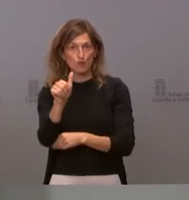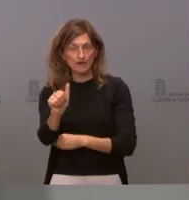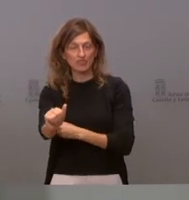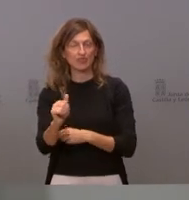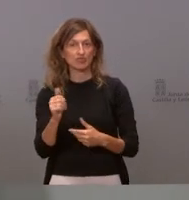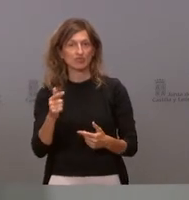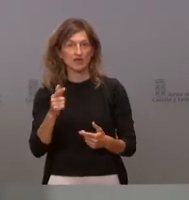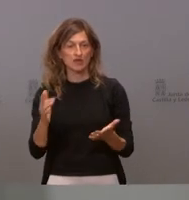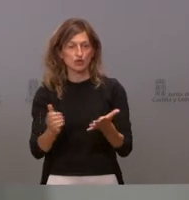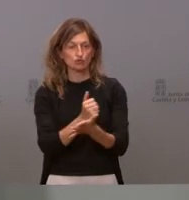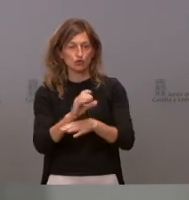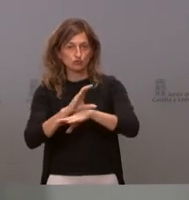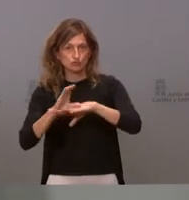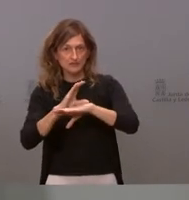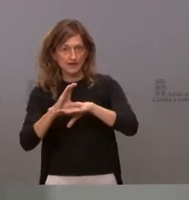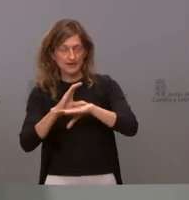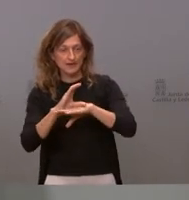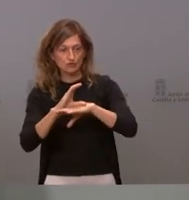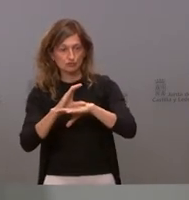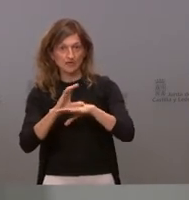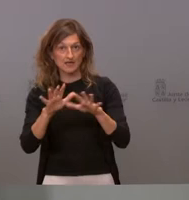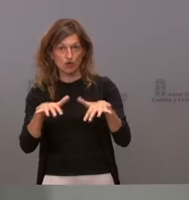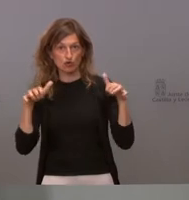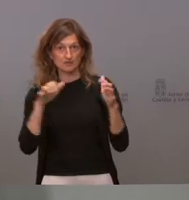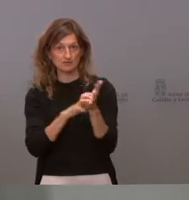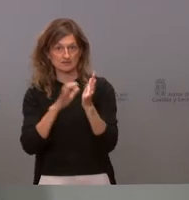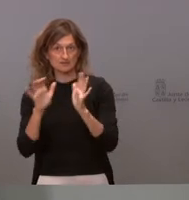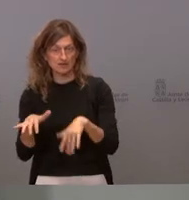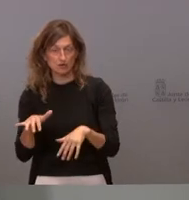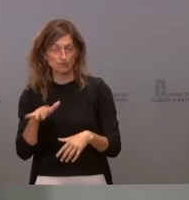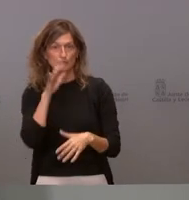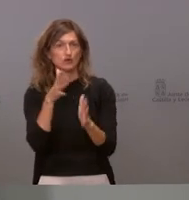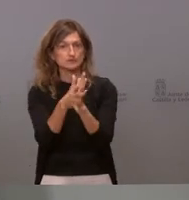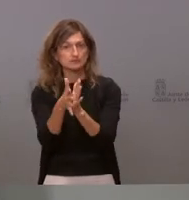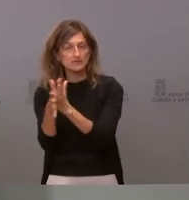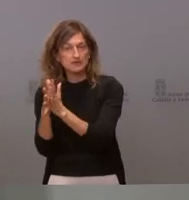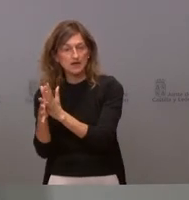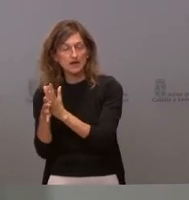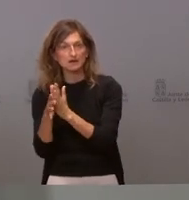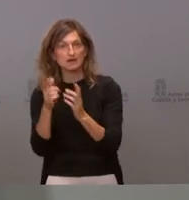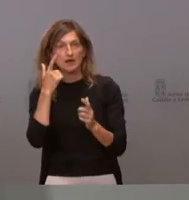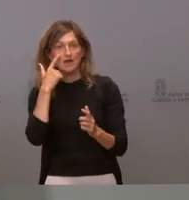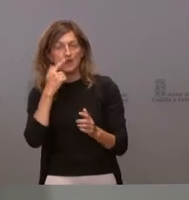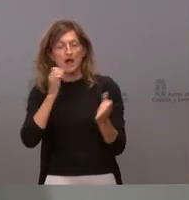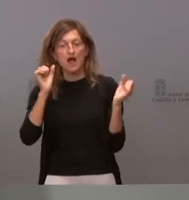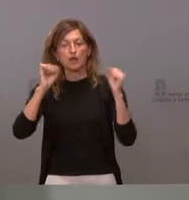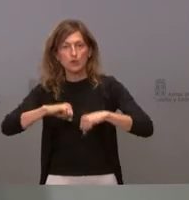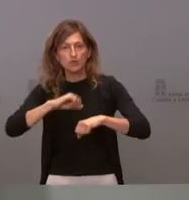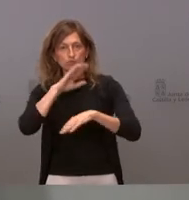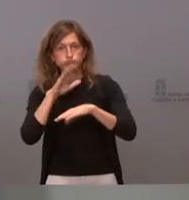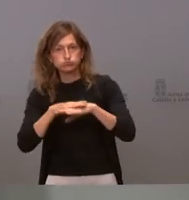comparecencia de todos los consejeros en las Cortes de Castilla y León para explicar el arado de cumplimiento de los acuerdos